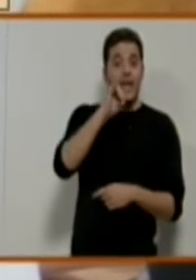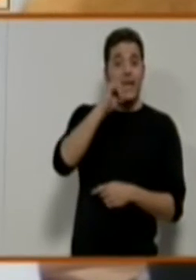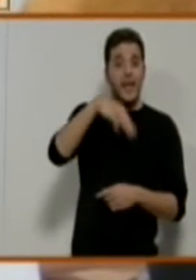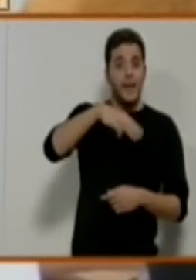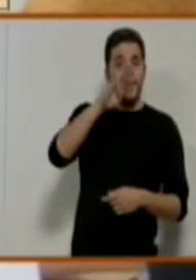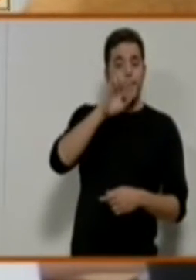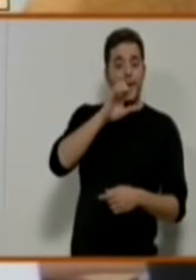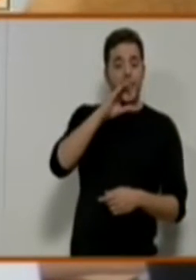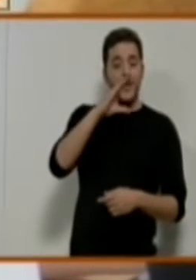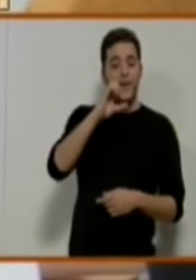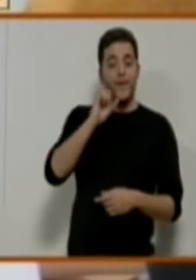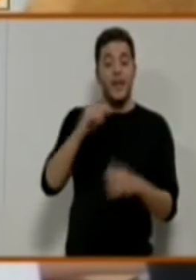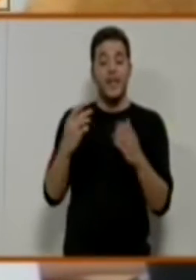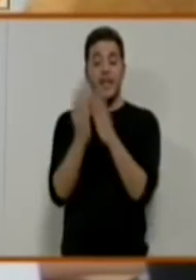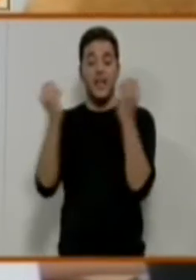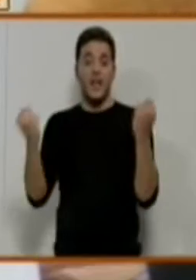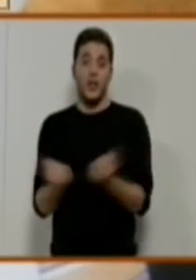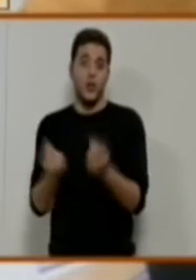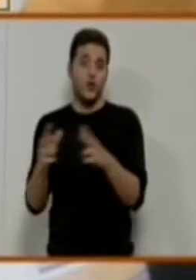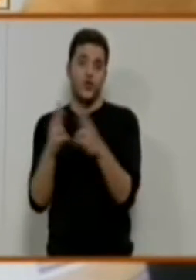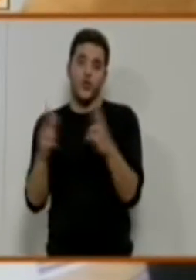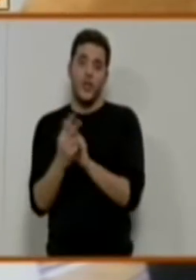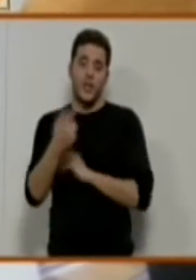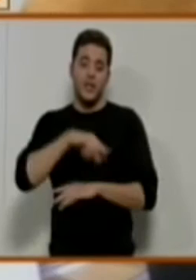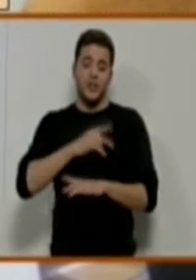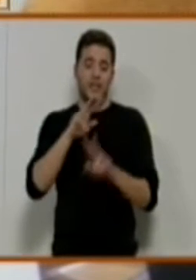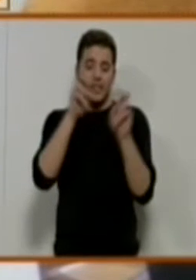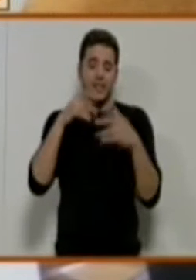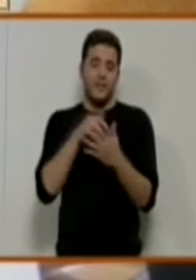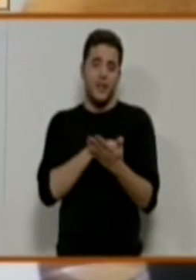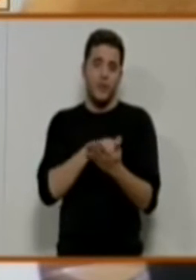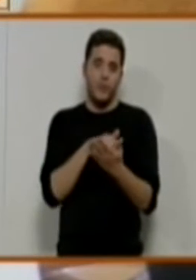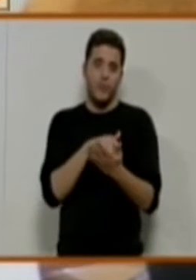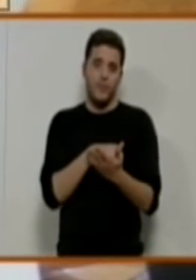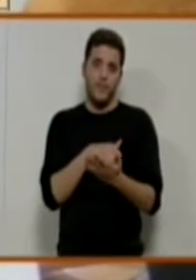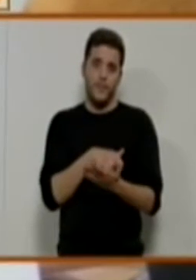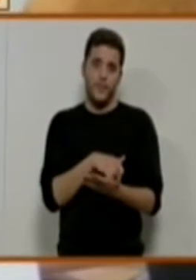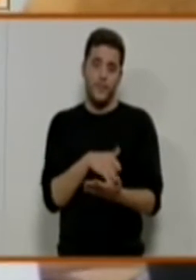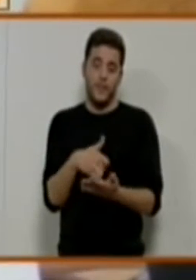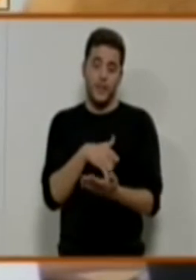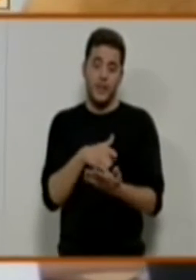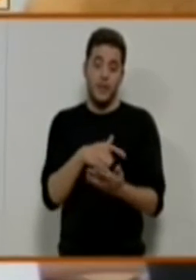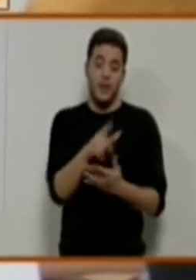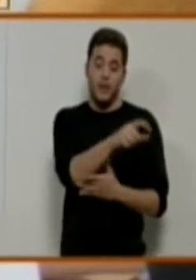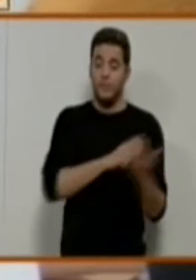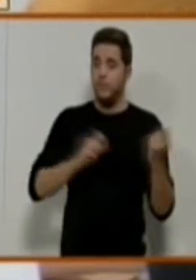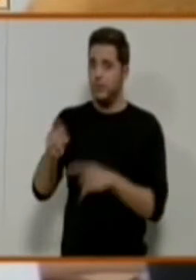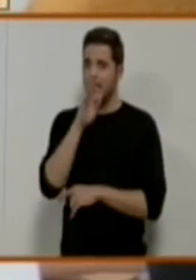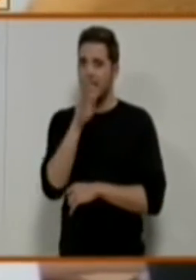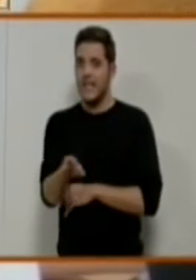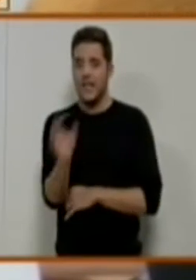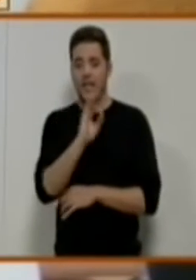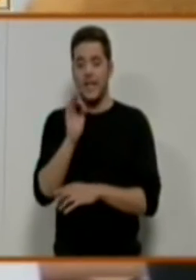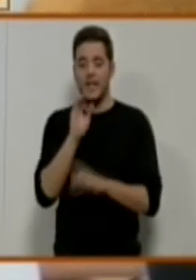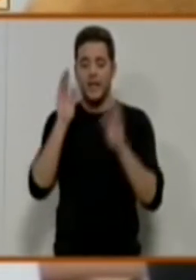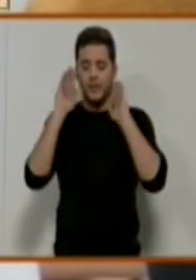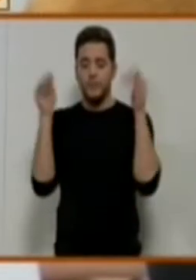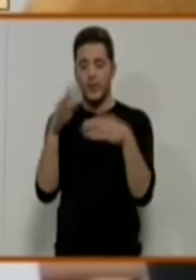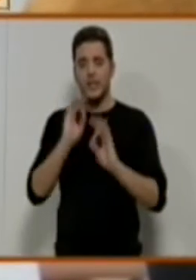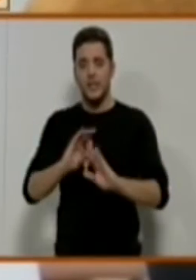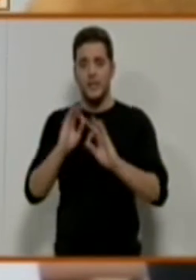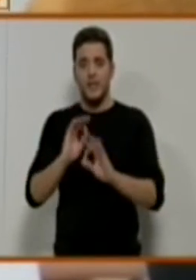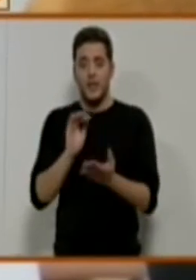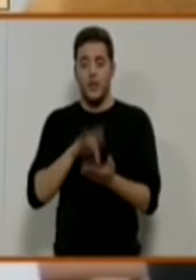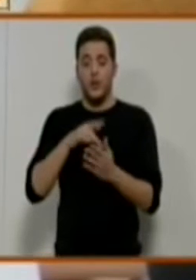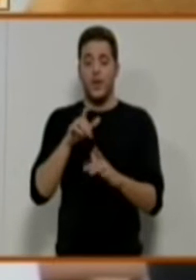social en casos de extrema vulnerabilidad, con el tema de la derivación directa y la atención específica. Desde el